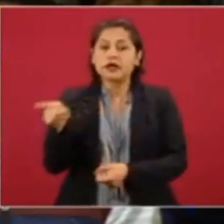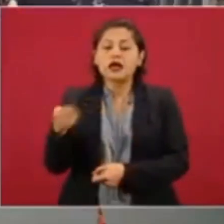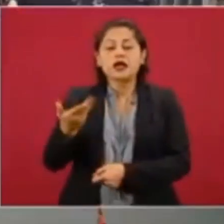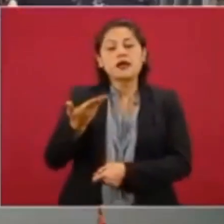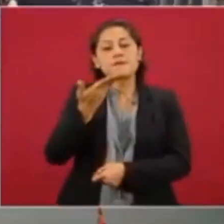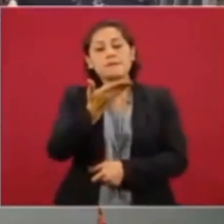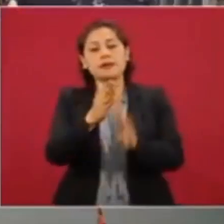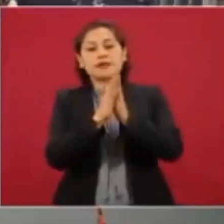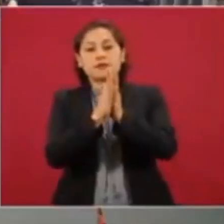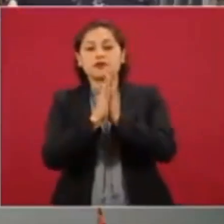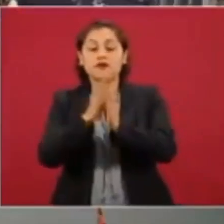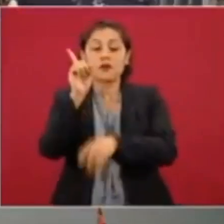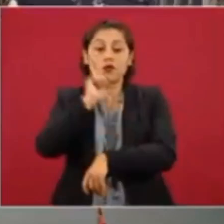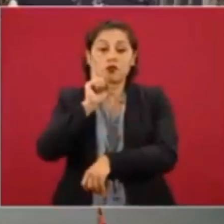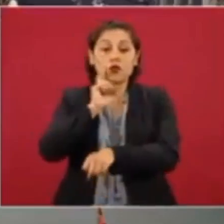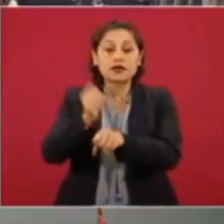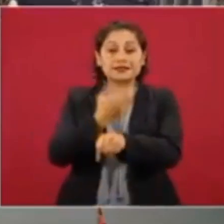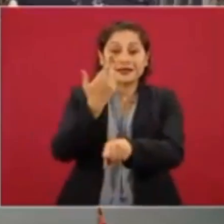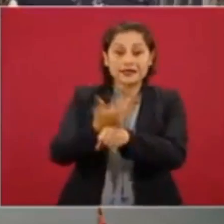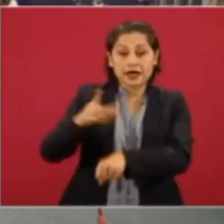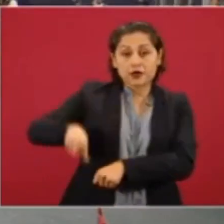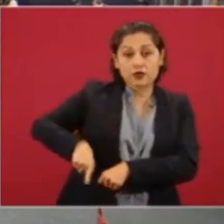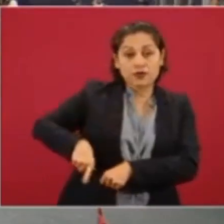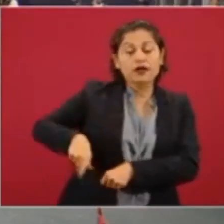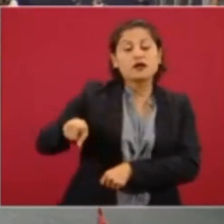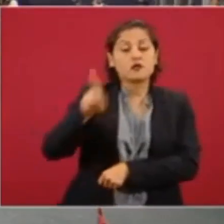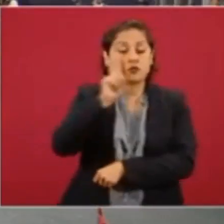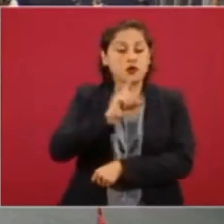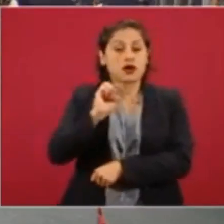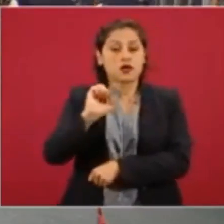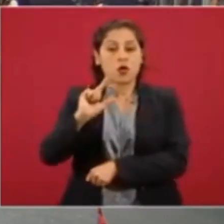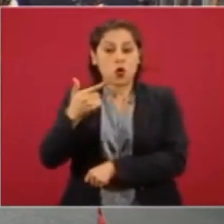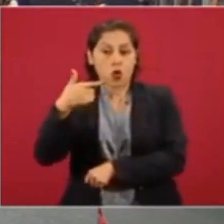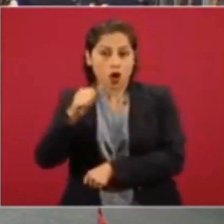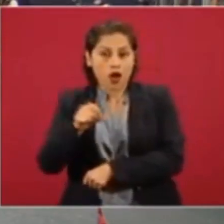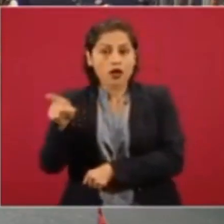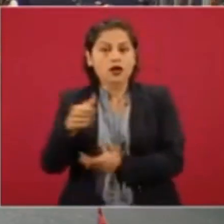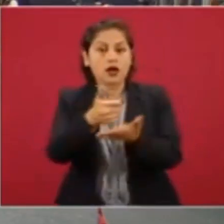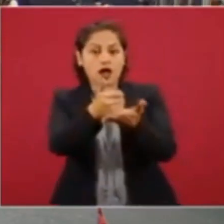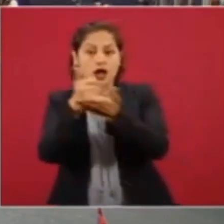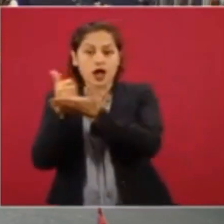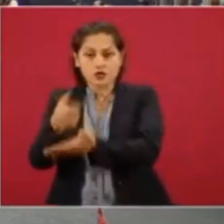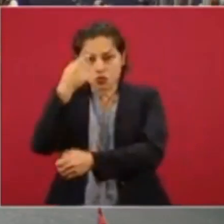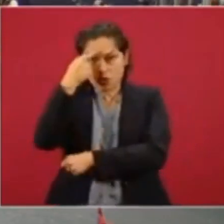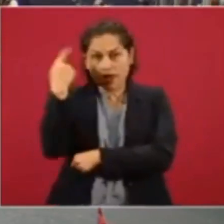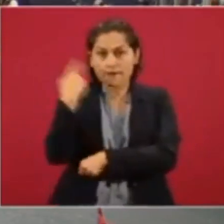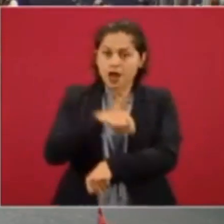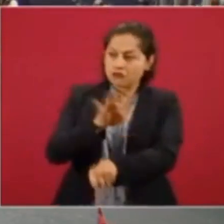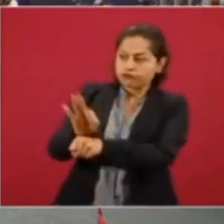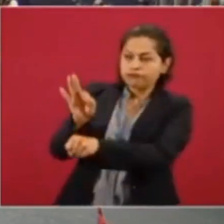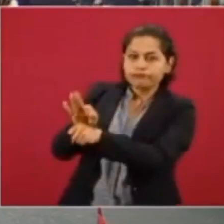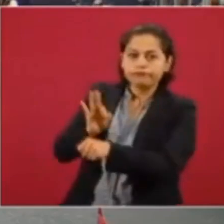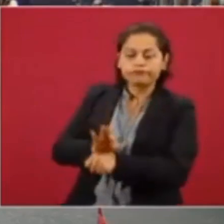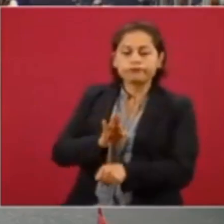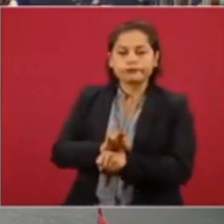Gobernación, Olga Sánchez Cordero, que le brindara todas las garantías. Al día de hoy,